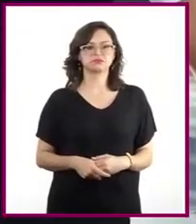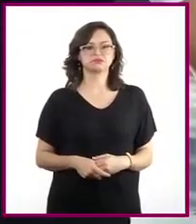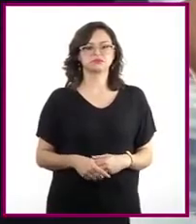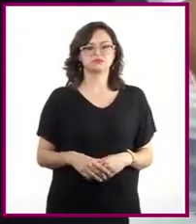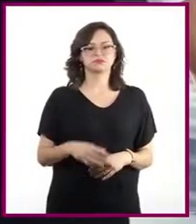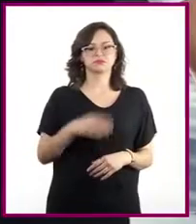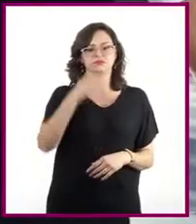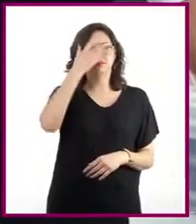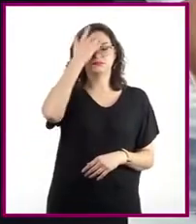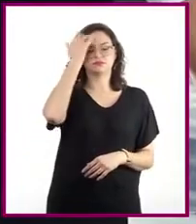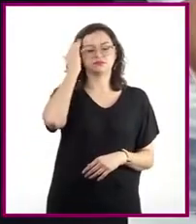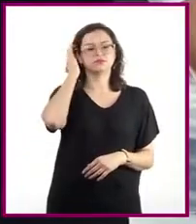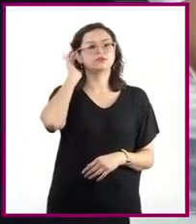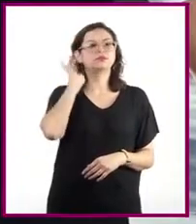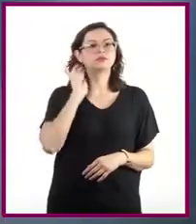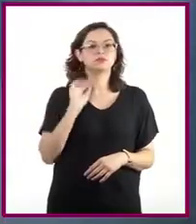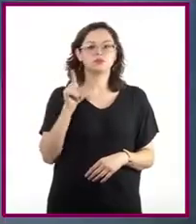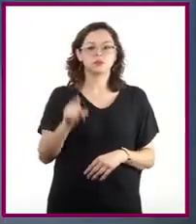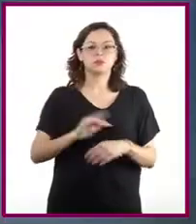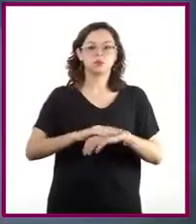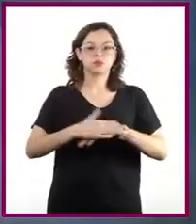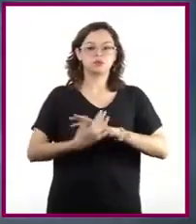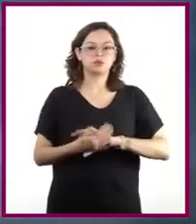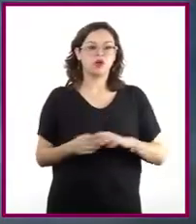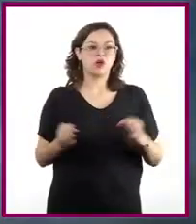Sus manos están frías y fuertes.